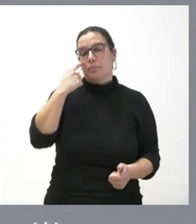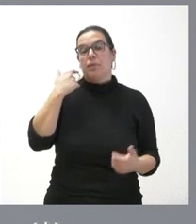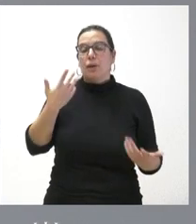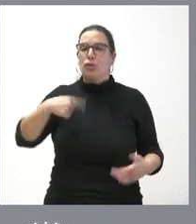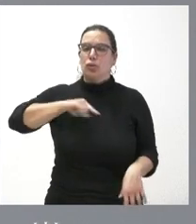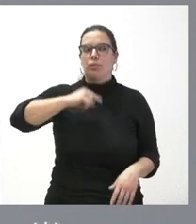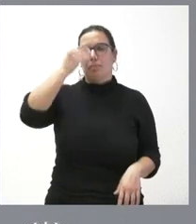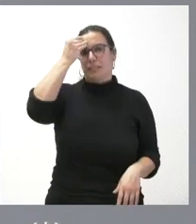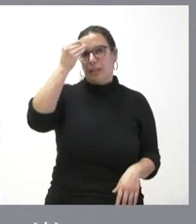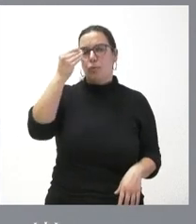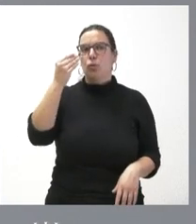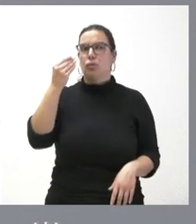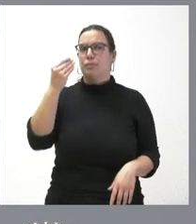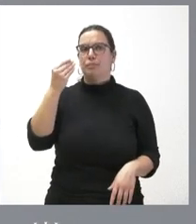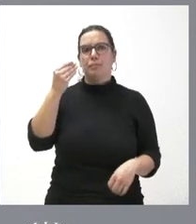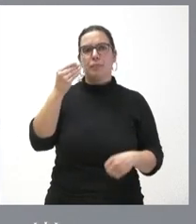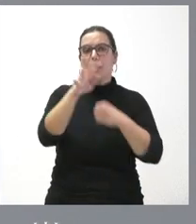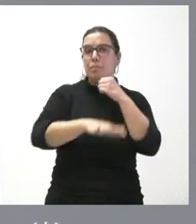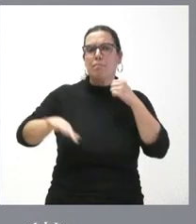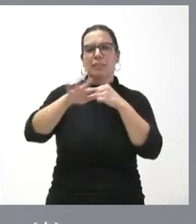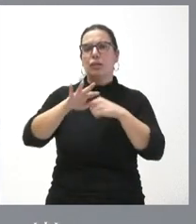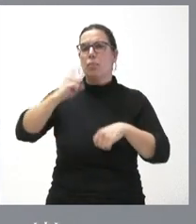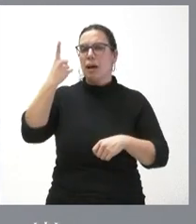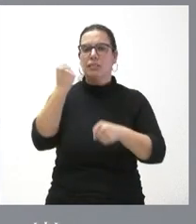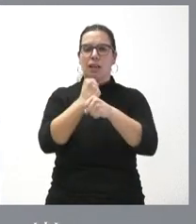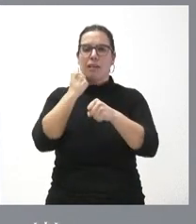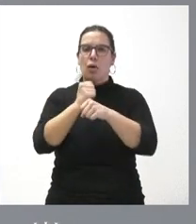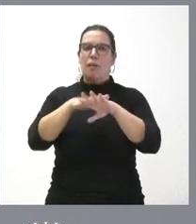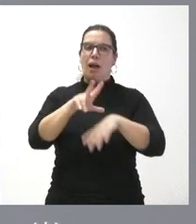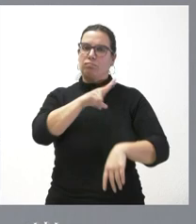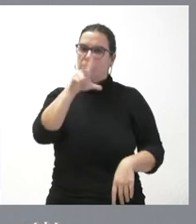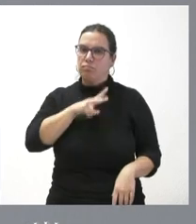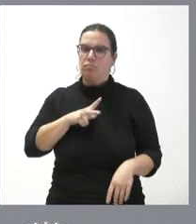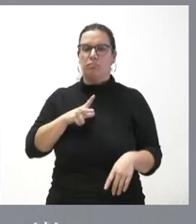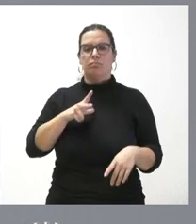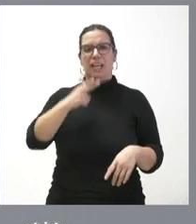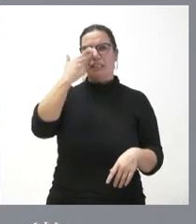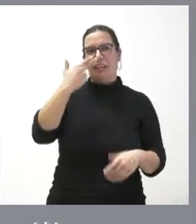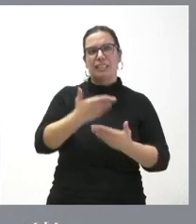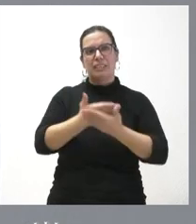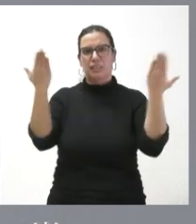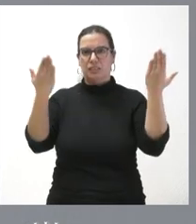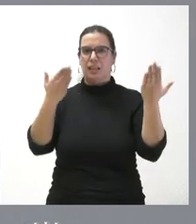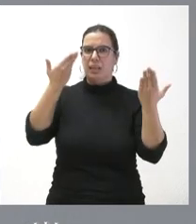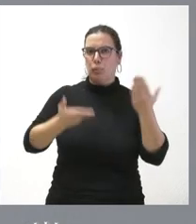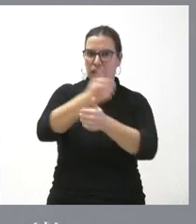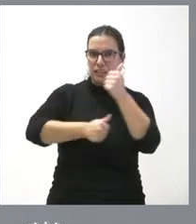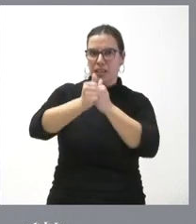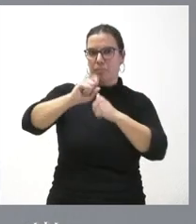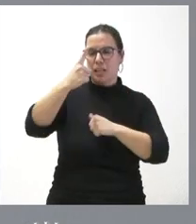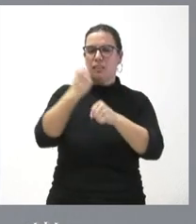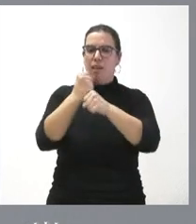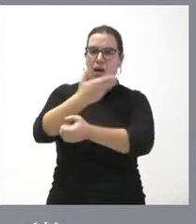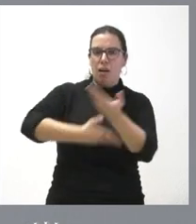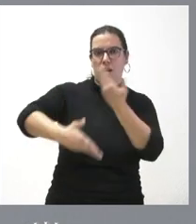creemos en el elemento básico el trabajo a favor de los ciudadanos de la concordia de anteponer el interés general y de trabajar conjuntamente